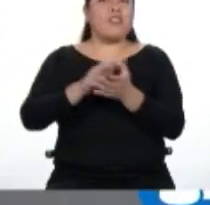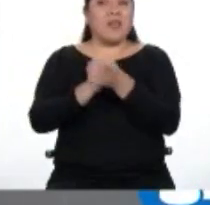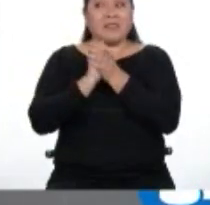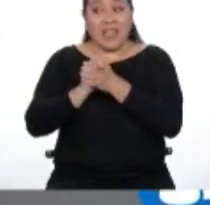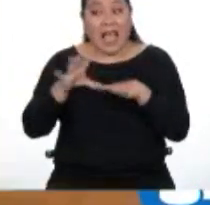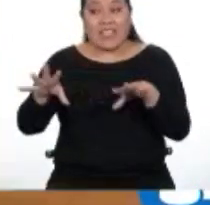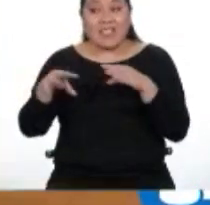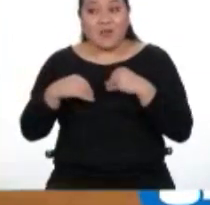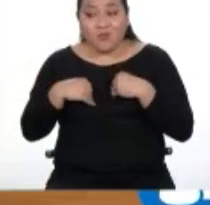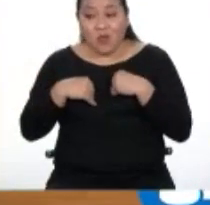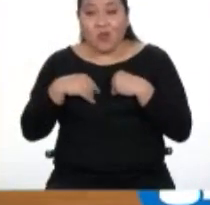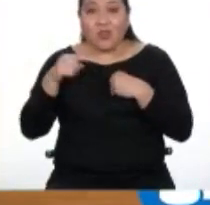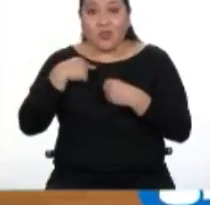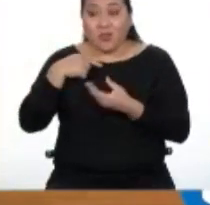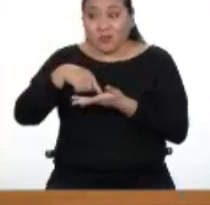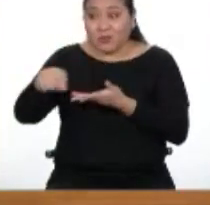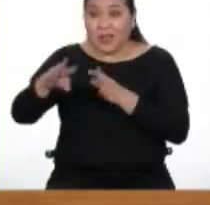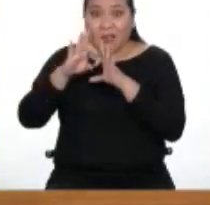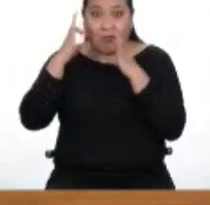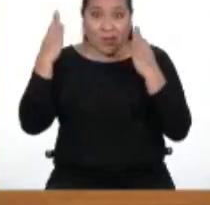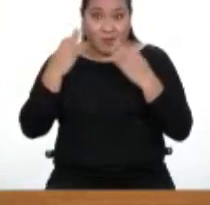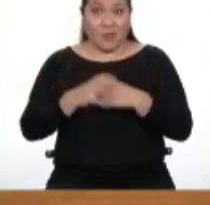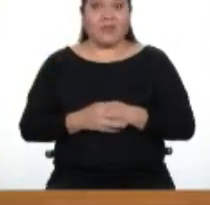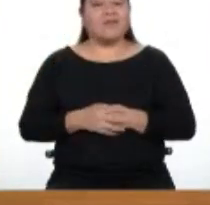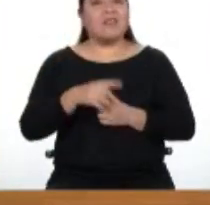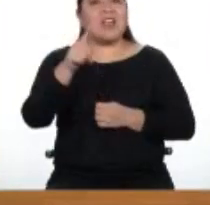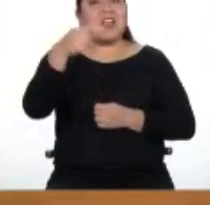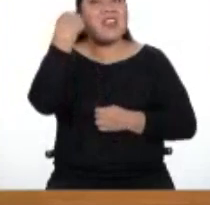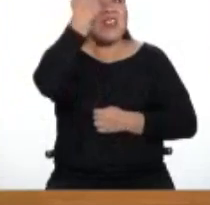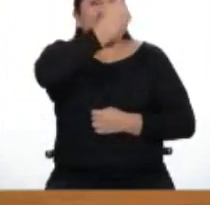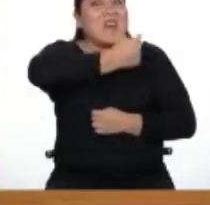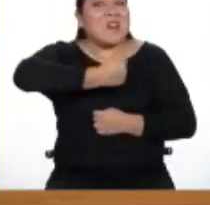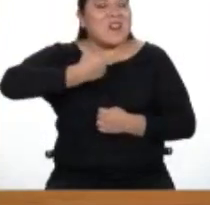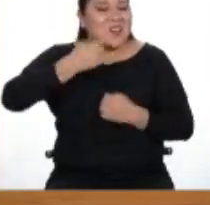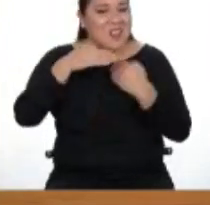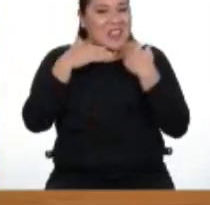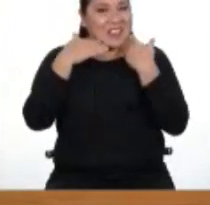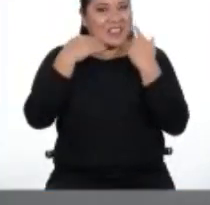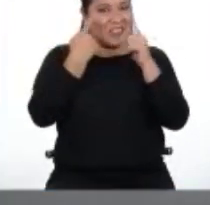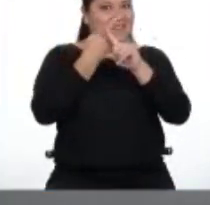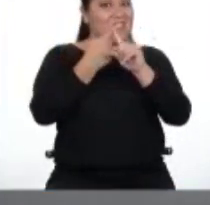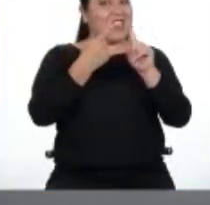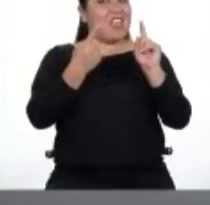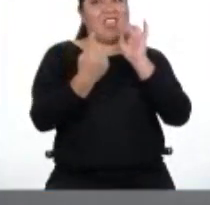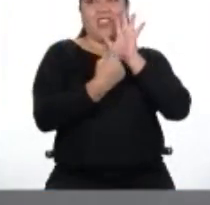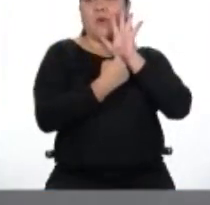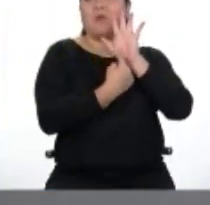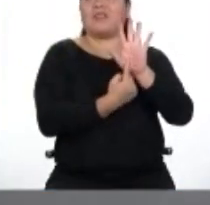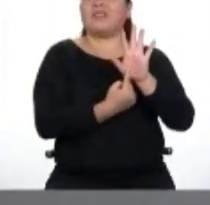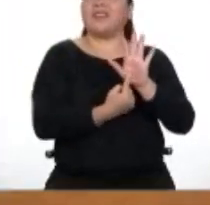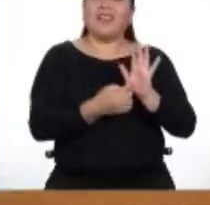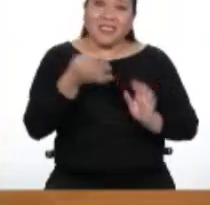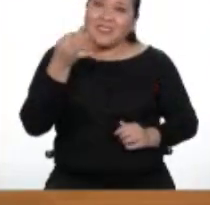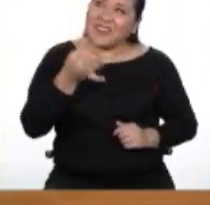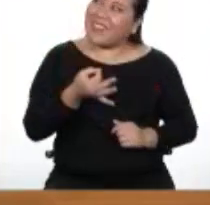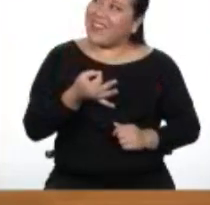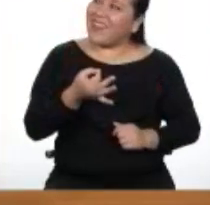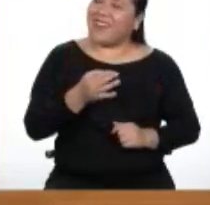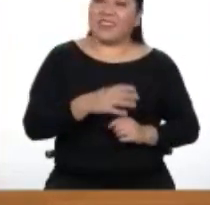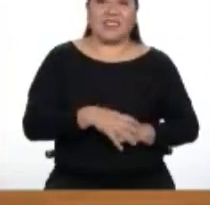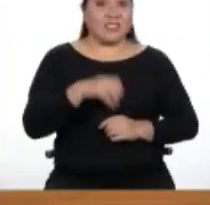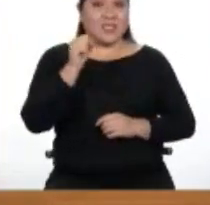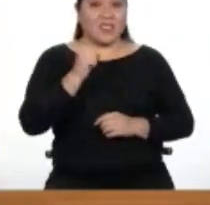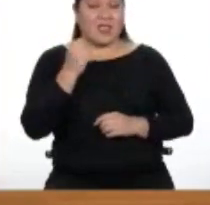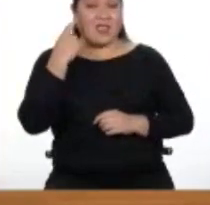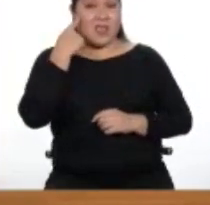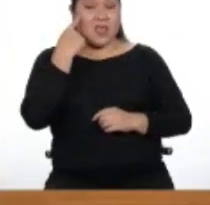solicitud! ¿Te has dado cuenta que tu rostro ahora nos dice otra cosa? ¿En serio? Tu emoción de